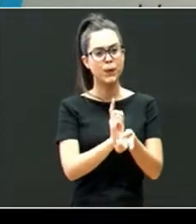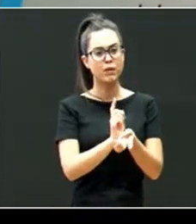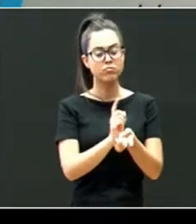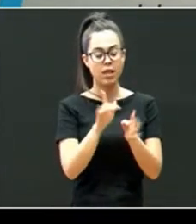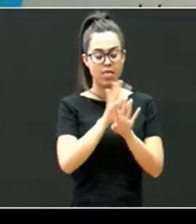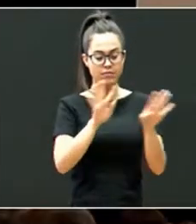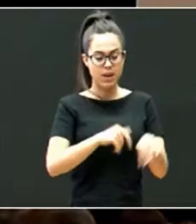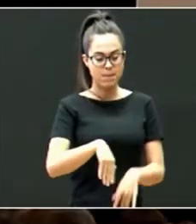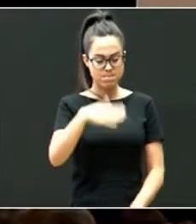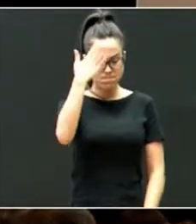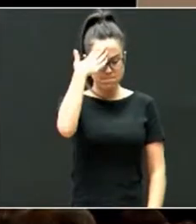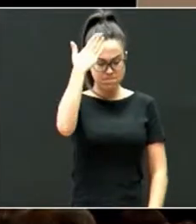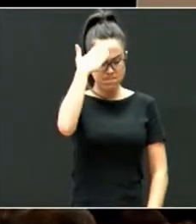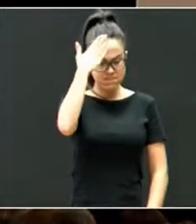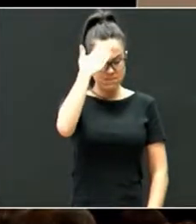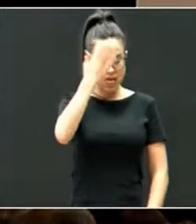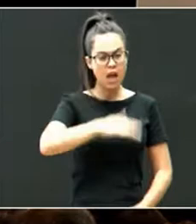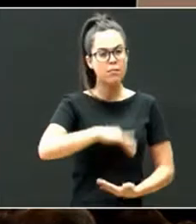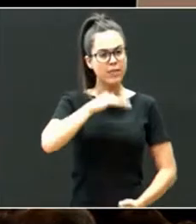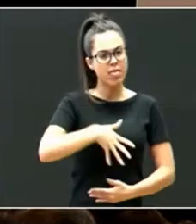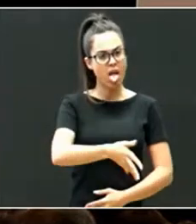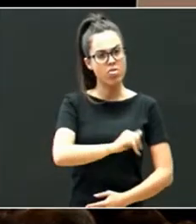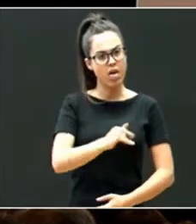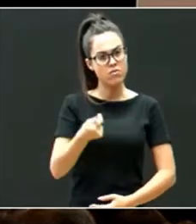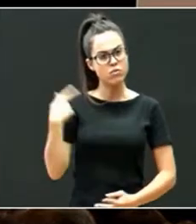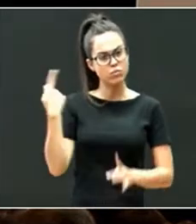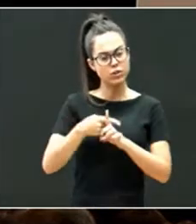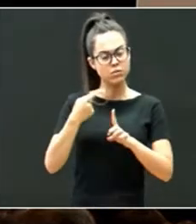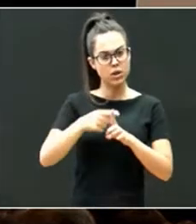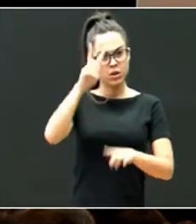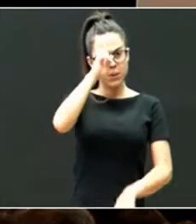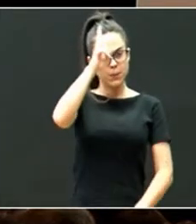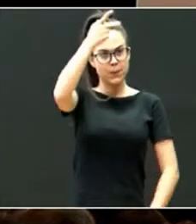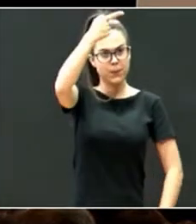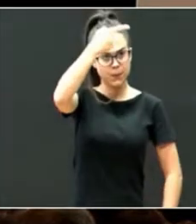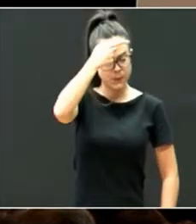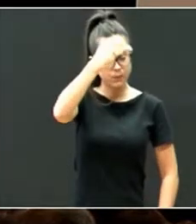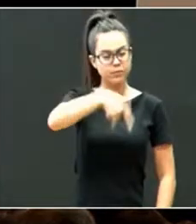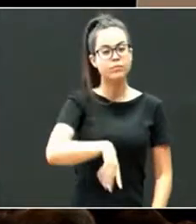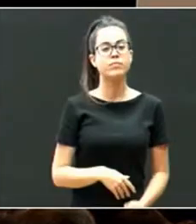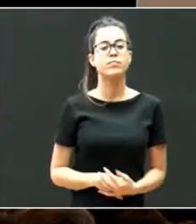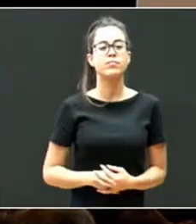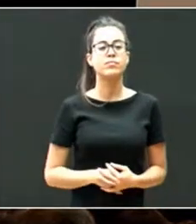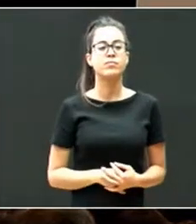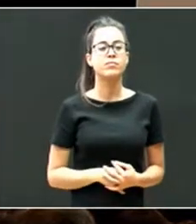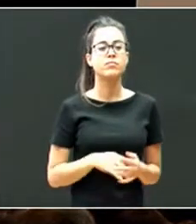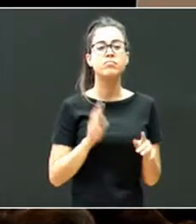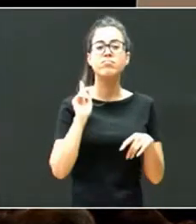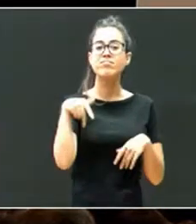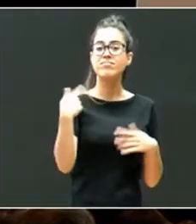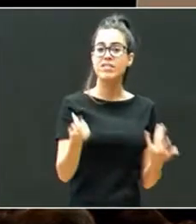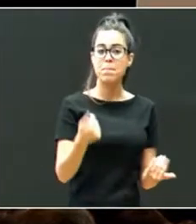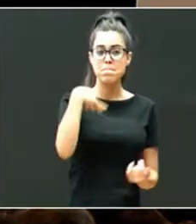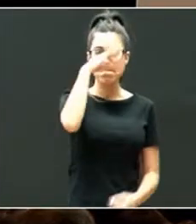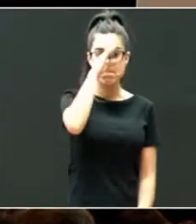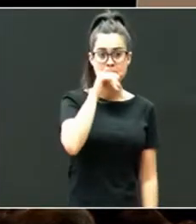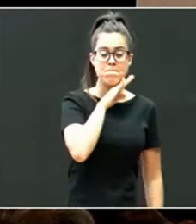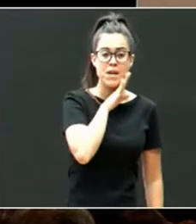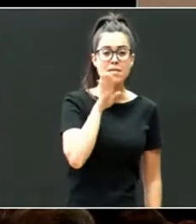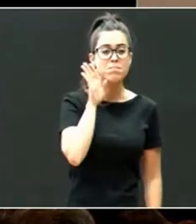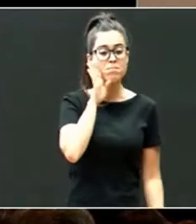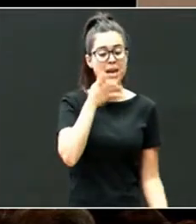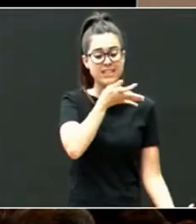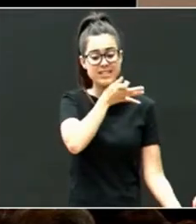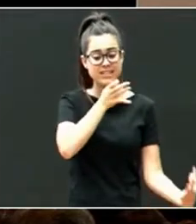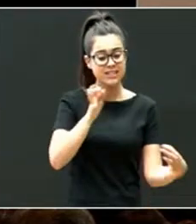mente humana para desarrollar procesos resilientes, sobre todo a la dedicación de sus madres y sus padres, sin ninguna